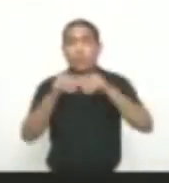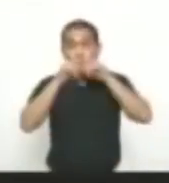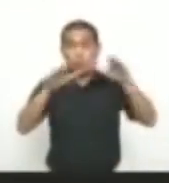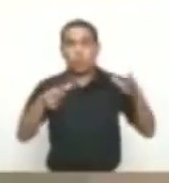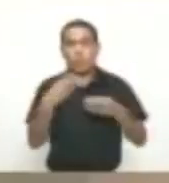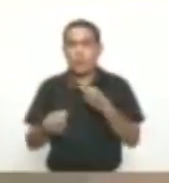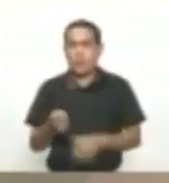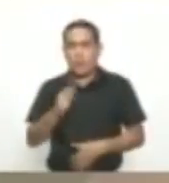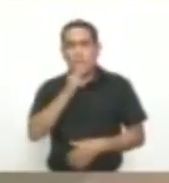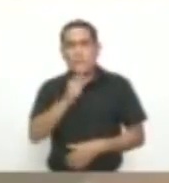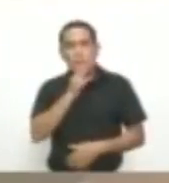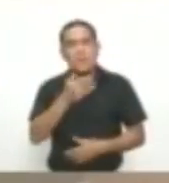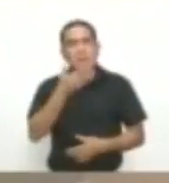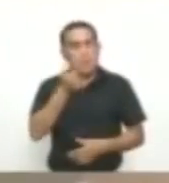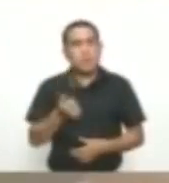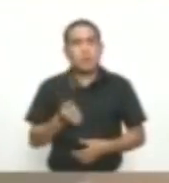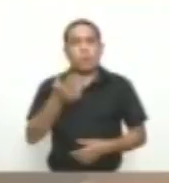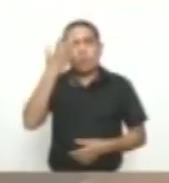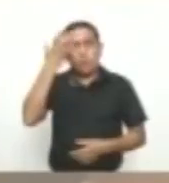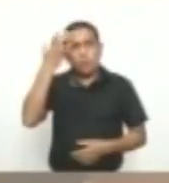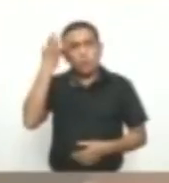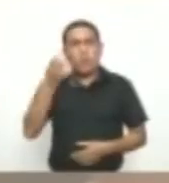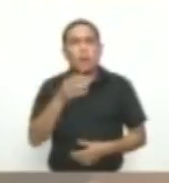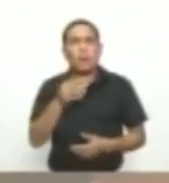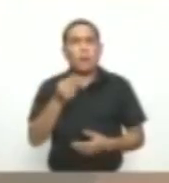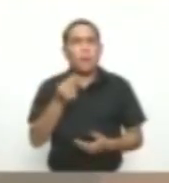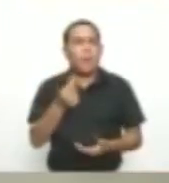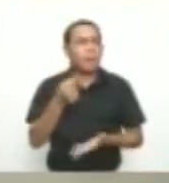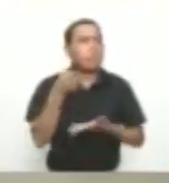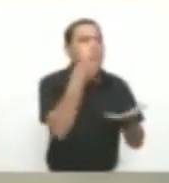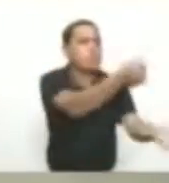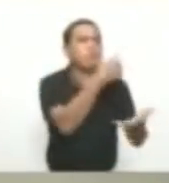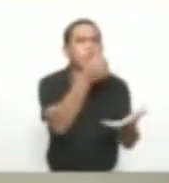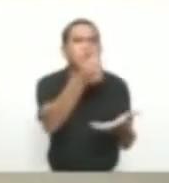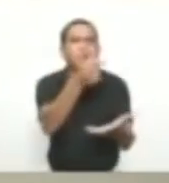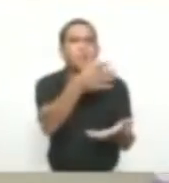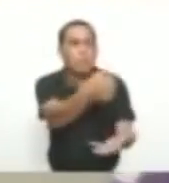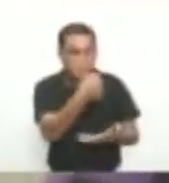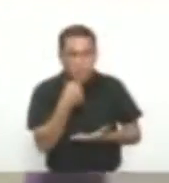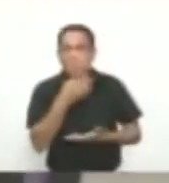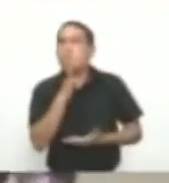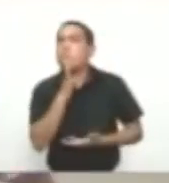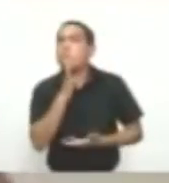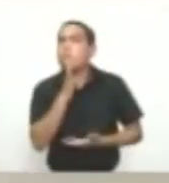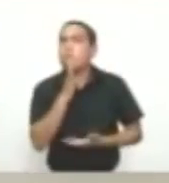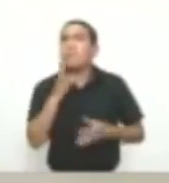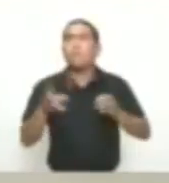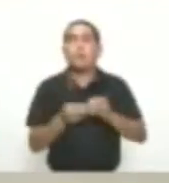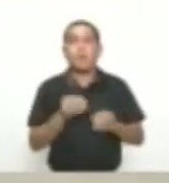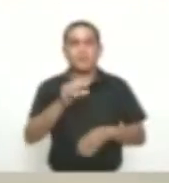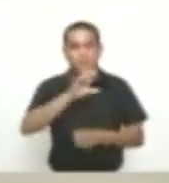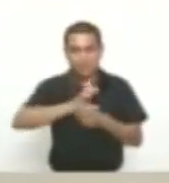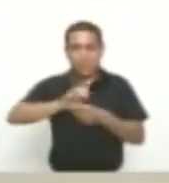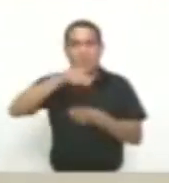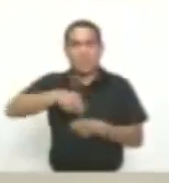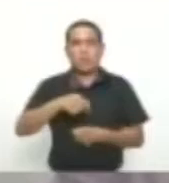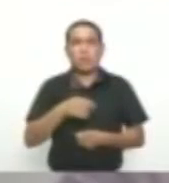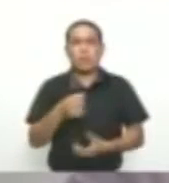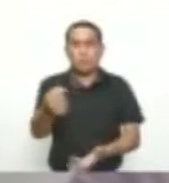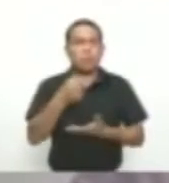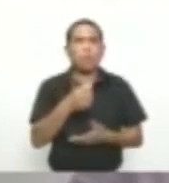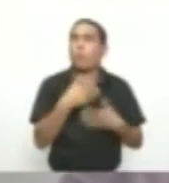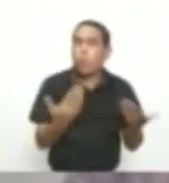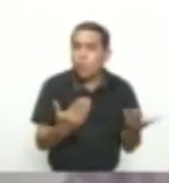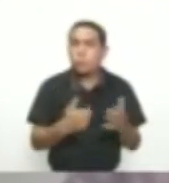se haya explicado A las arcas De quién van Las utilidades Ni qué beneficios Obtendría la ciudad Parece que existe Un temor